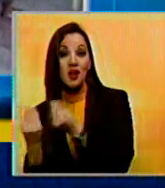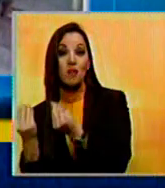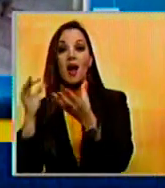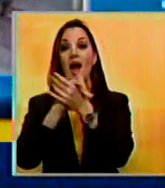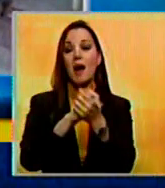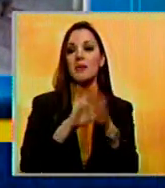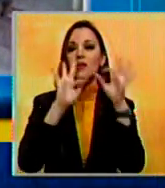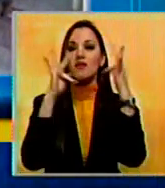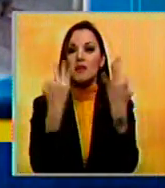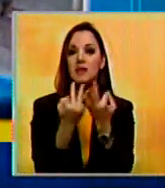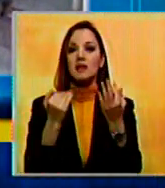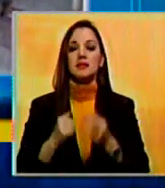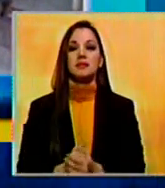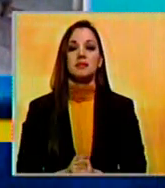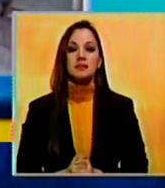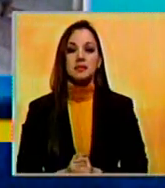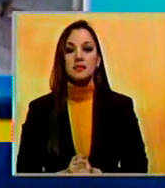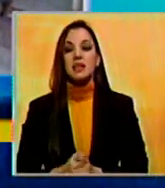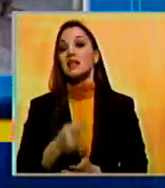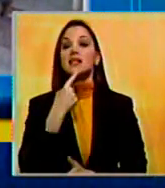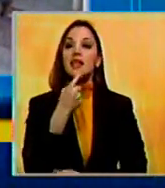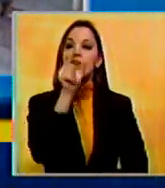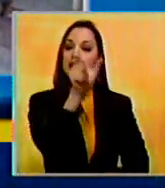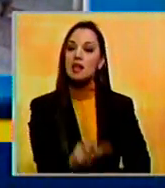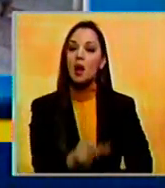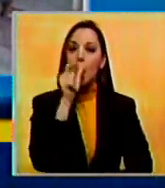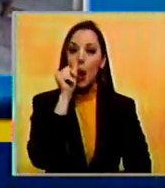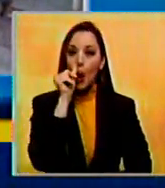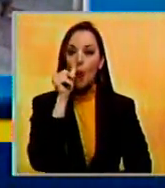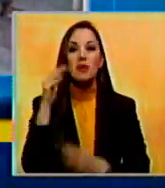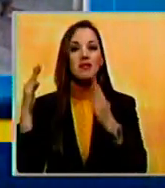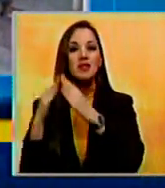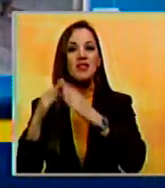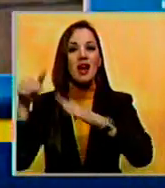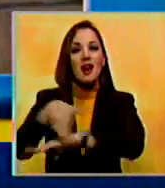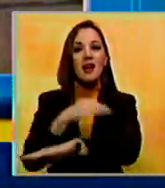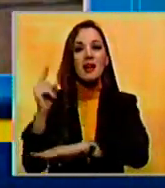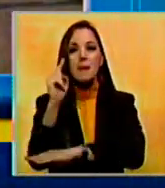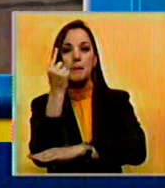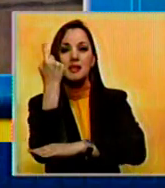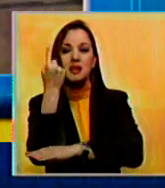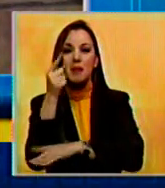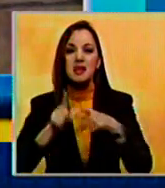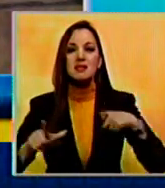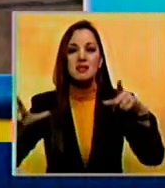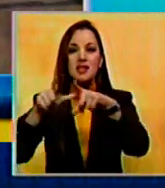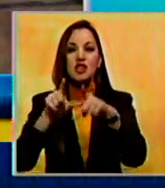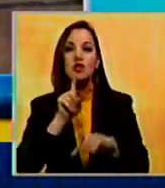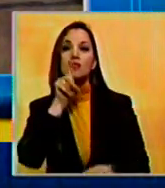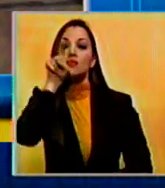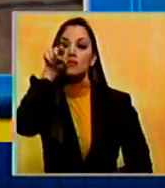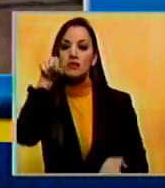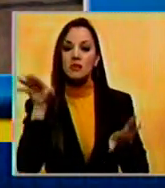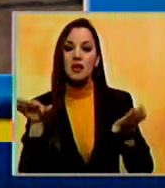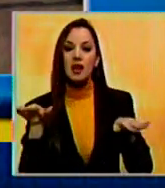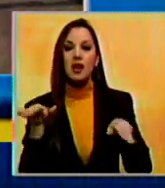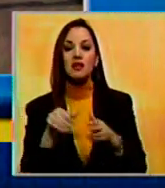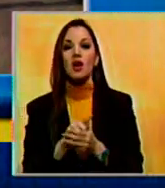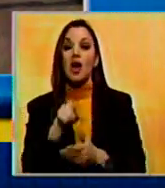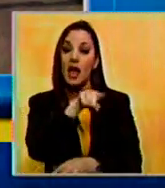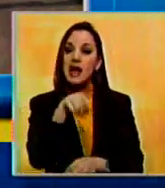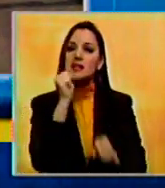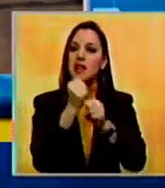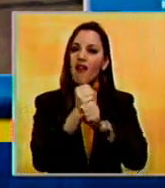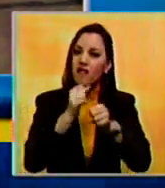amigos y familiares. Trascendió que Carrillo tenía su residencia fijada en la calle principal del sector Las Garcitas y se dedicaba a trabajos del campo.